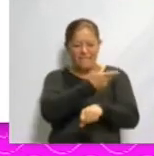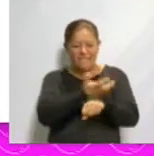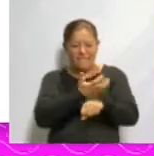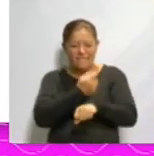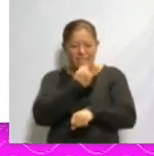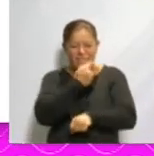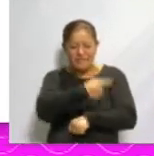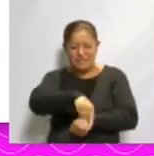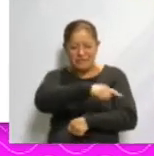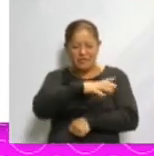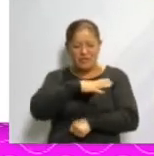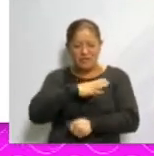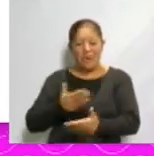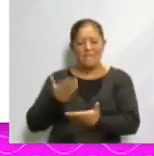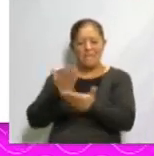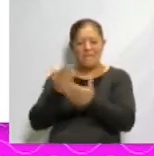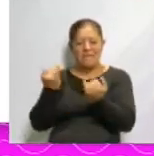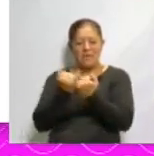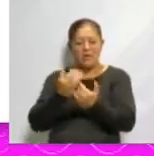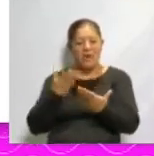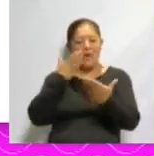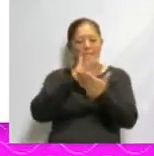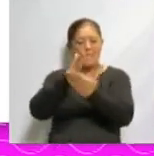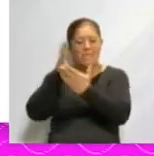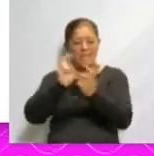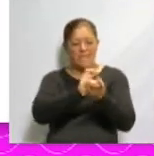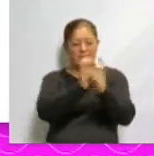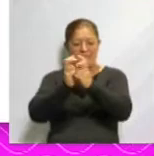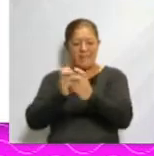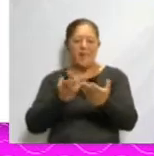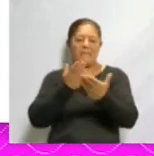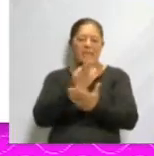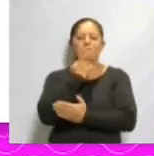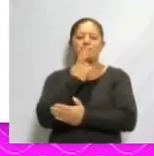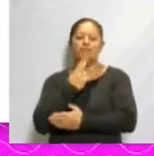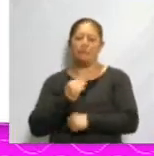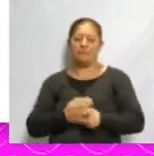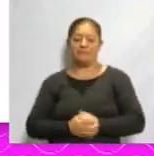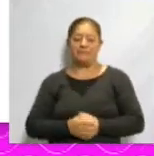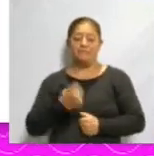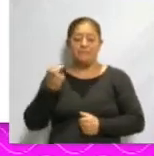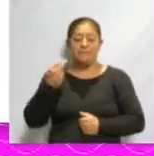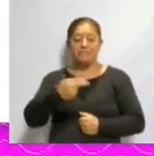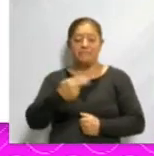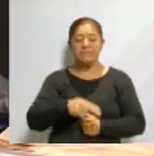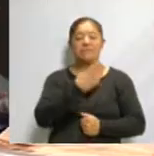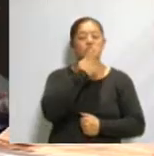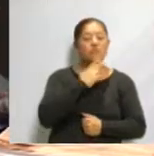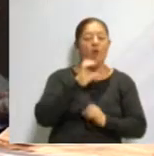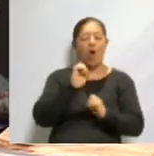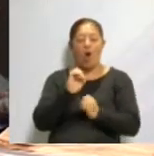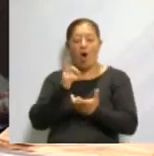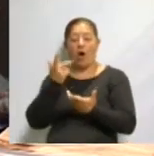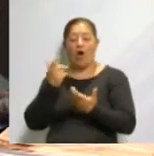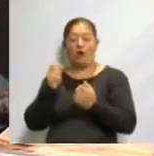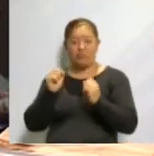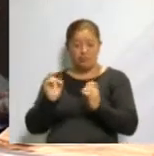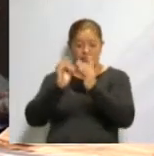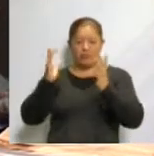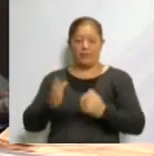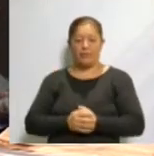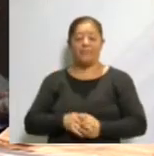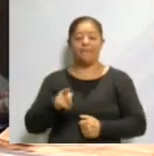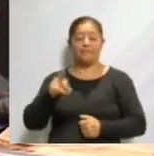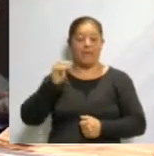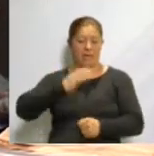love visiting their neighbors and asking for candies. This is called trick or treat. Nowadays, there is an